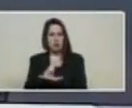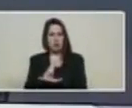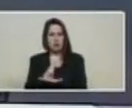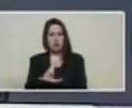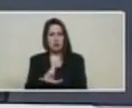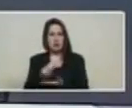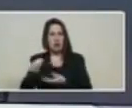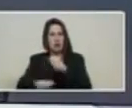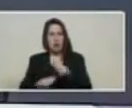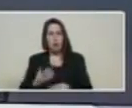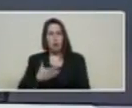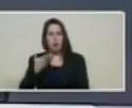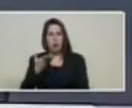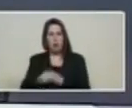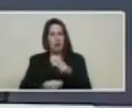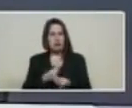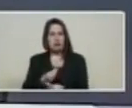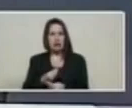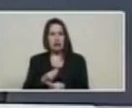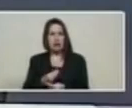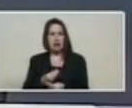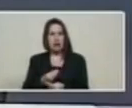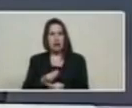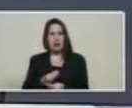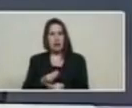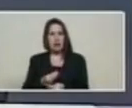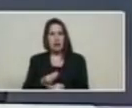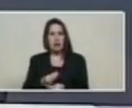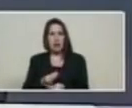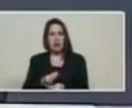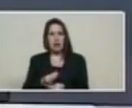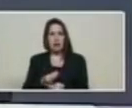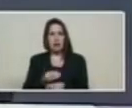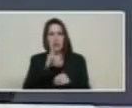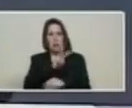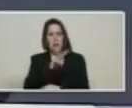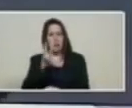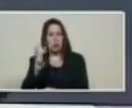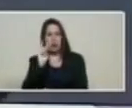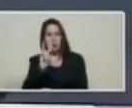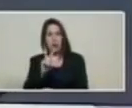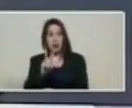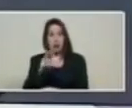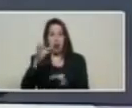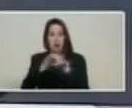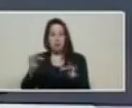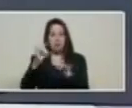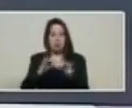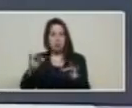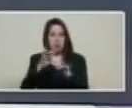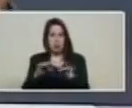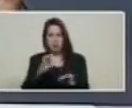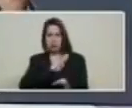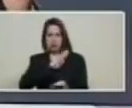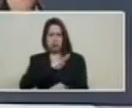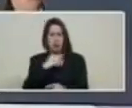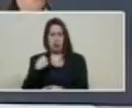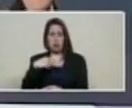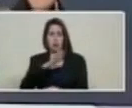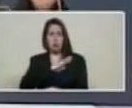venezolanos podremos tener nuestra billetera digital en petro. Yo ya tengo la mía, tengo mi billetera digital.